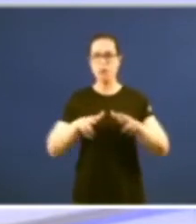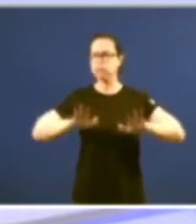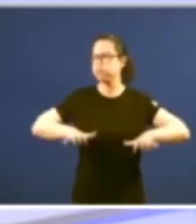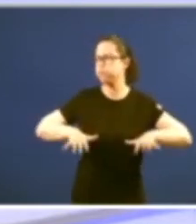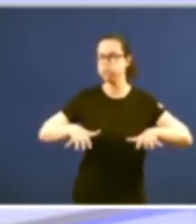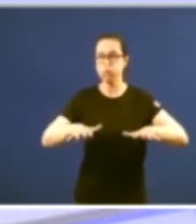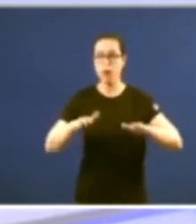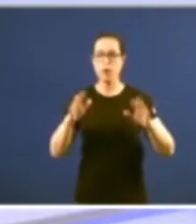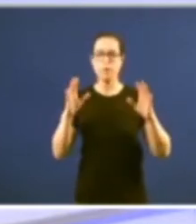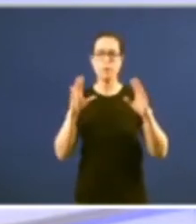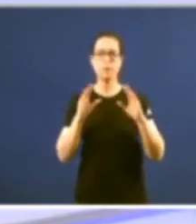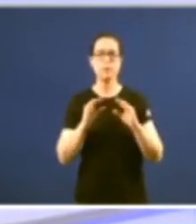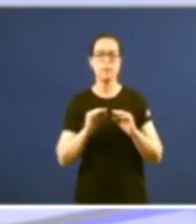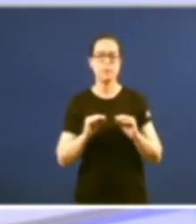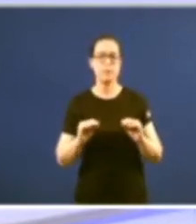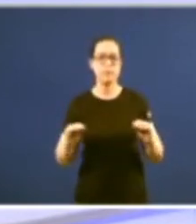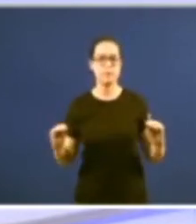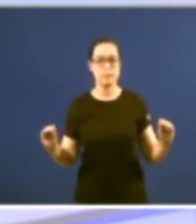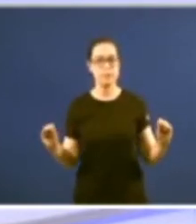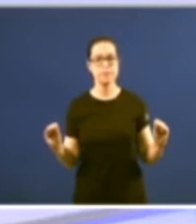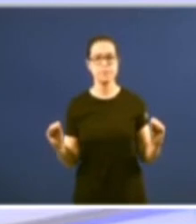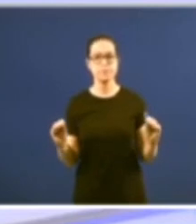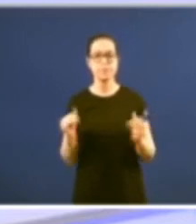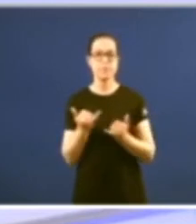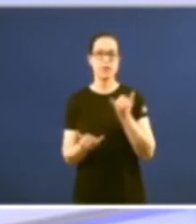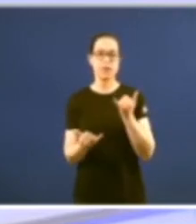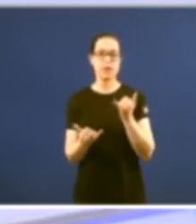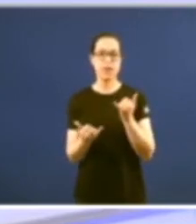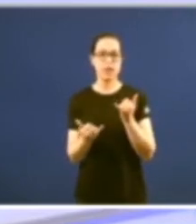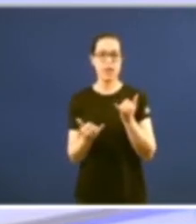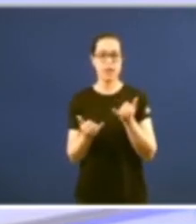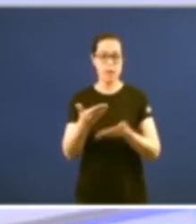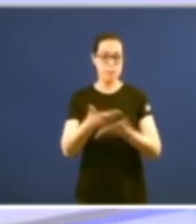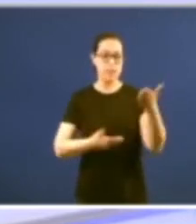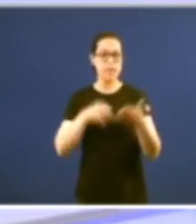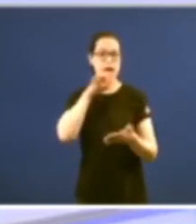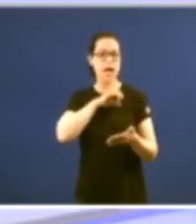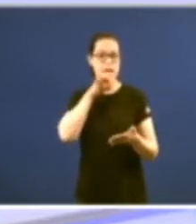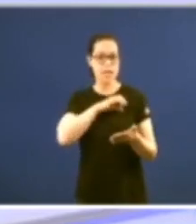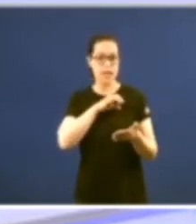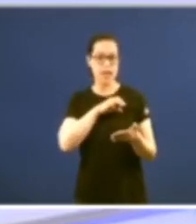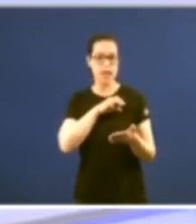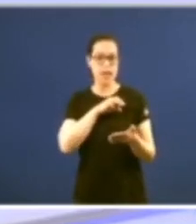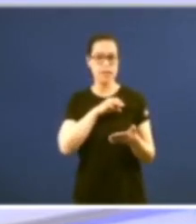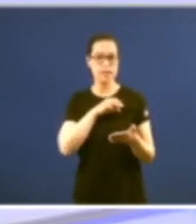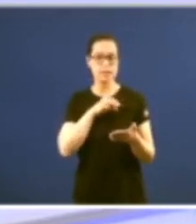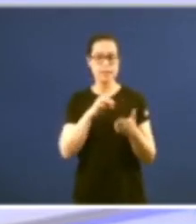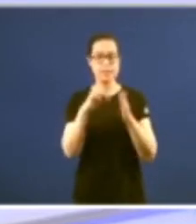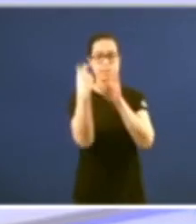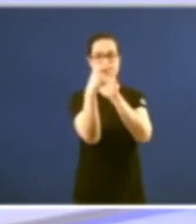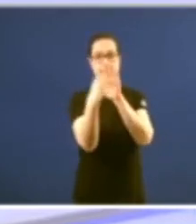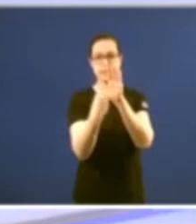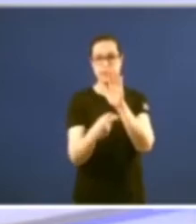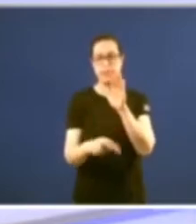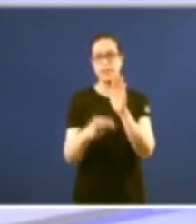e alentouse a máis firma contestación por parte de toda a prensa galega a exigua participación do electorado na ratificación